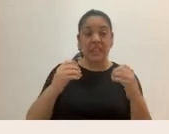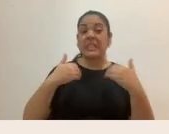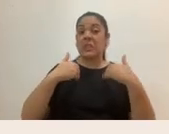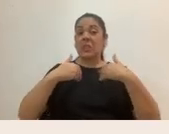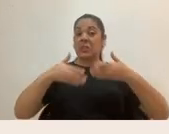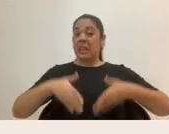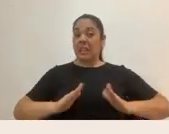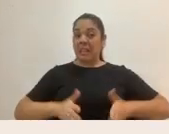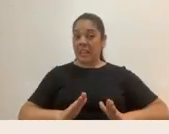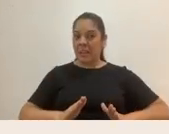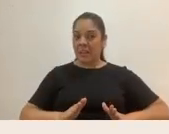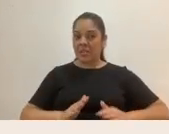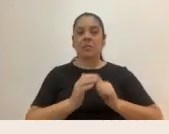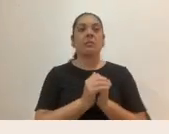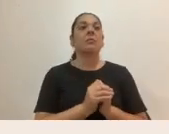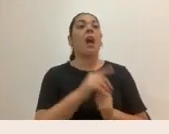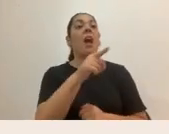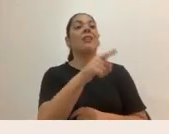mente a ustedes. La dejo el tren.